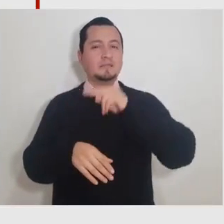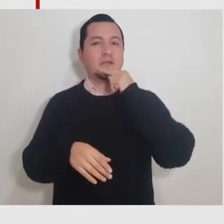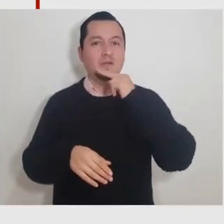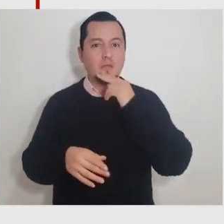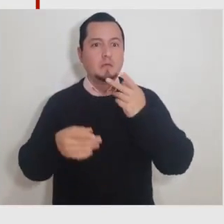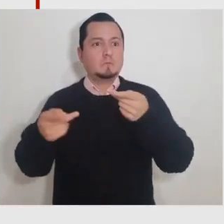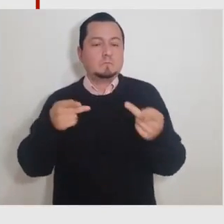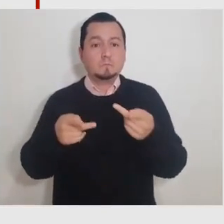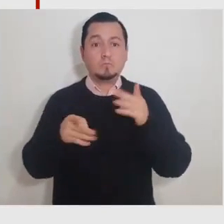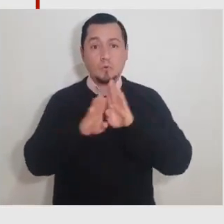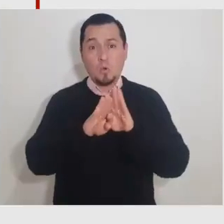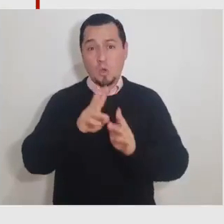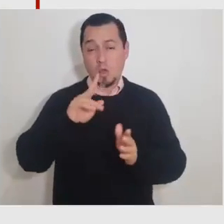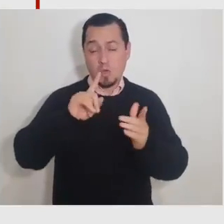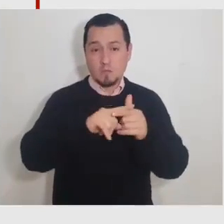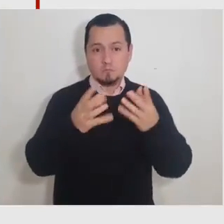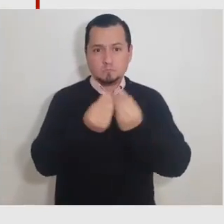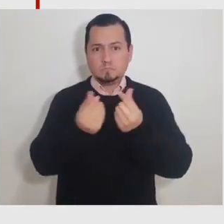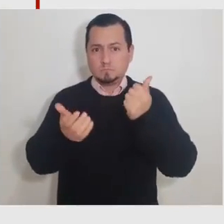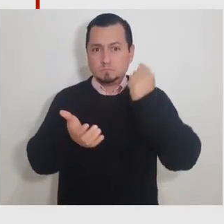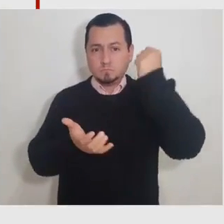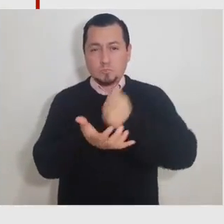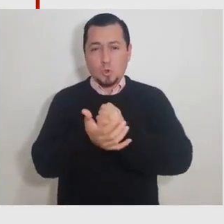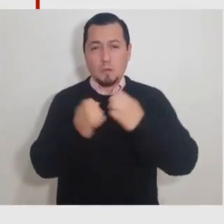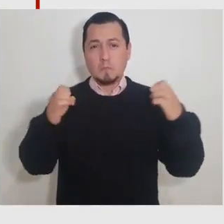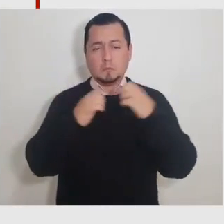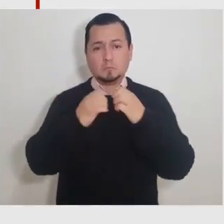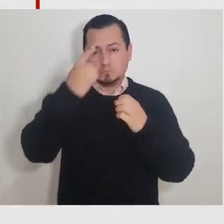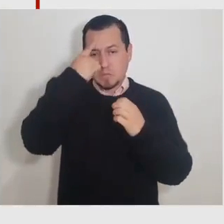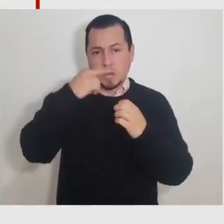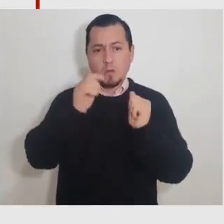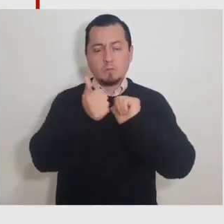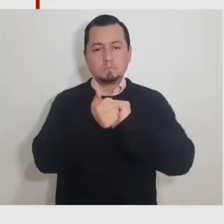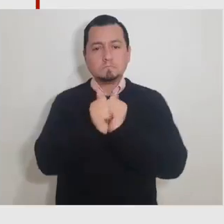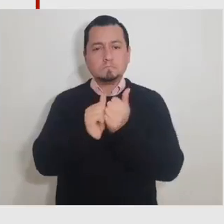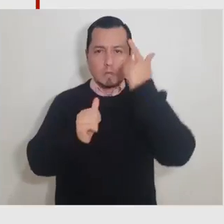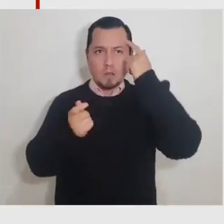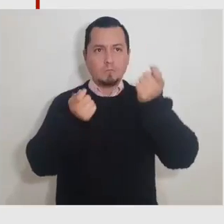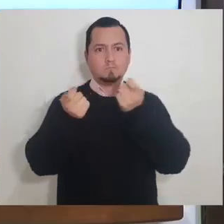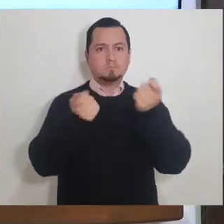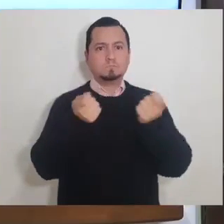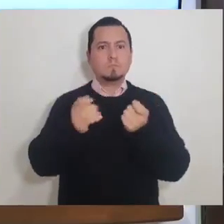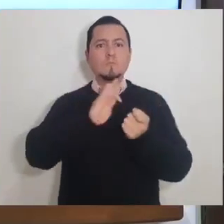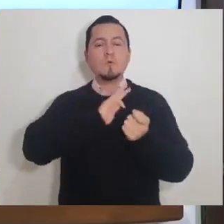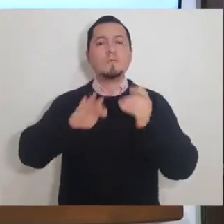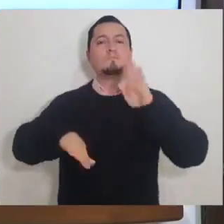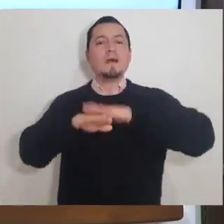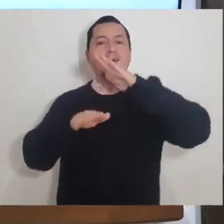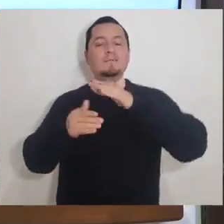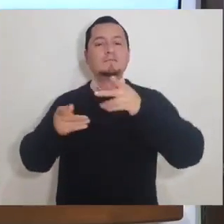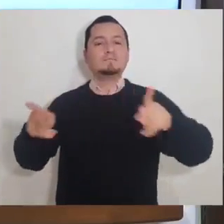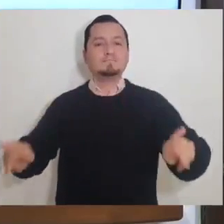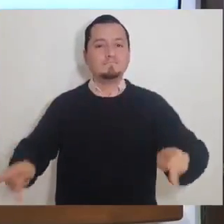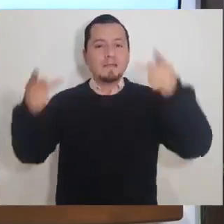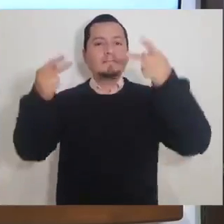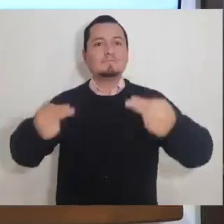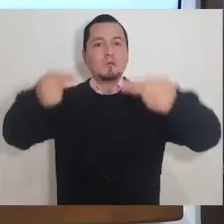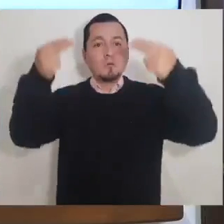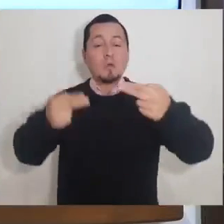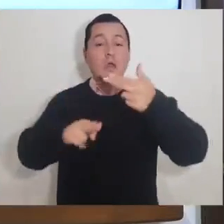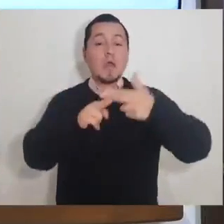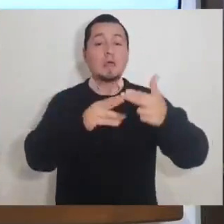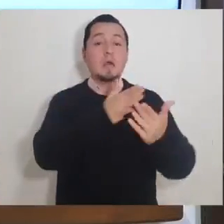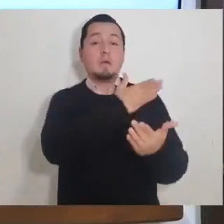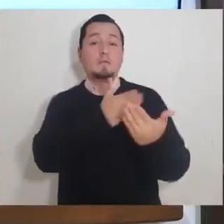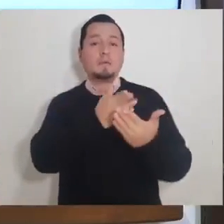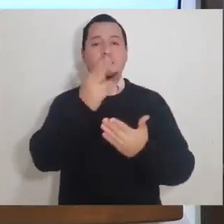Es decir, las medidas que se tomaron con el botón de emergencia nos permitieron generar margen de maniobra para reactivar la economía para llegar